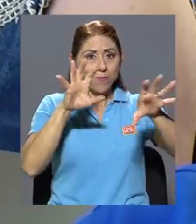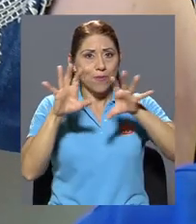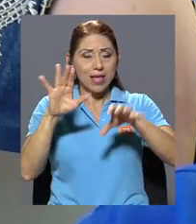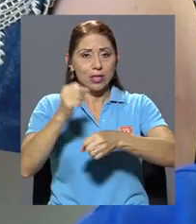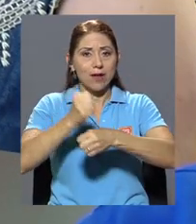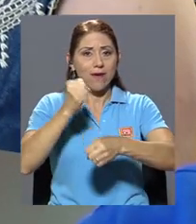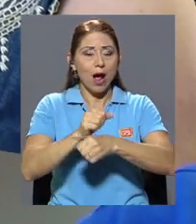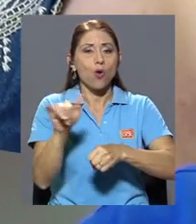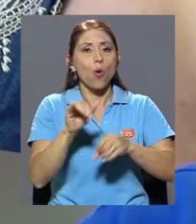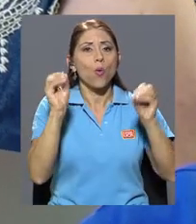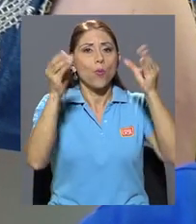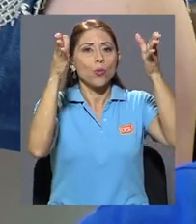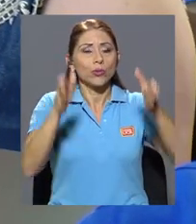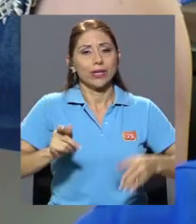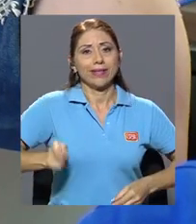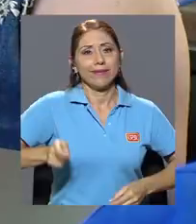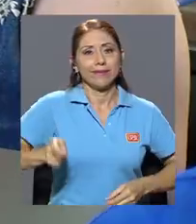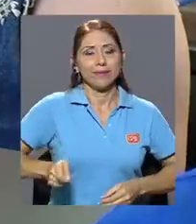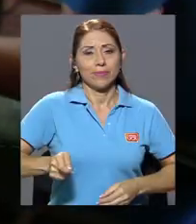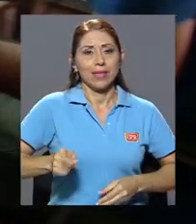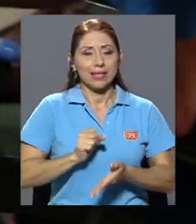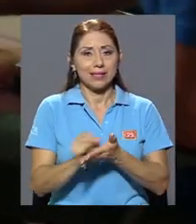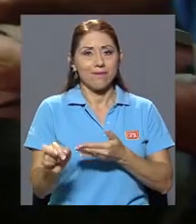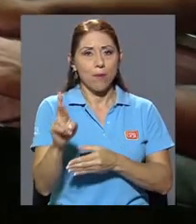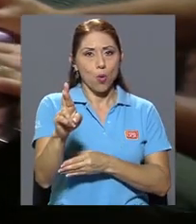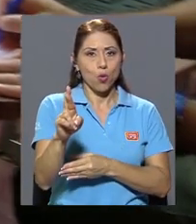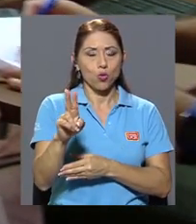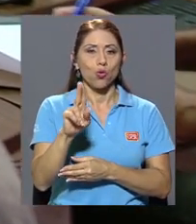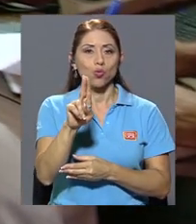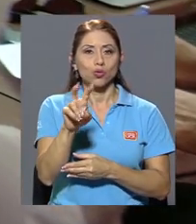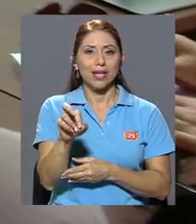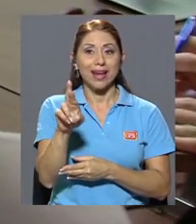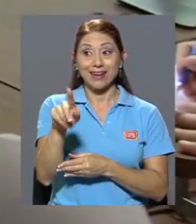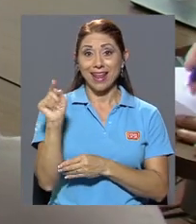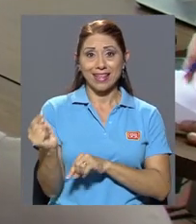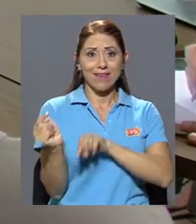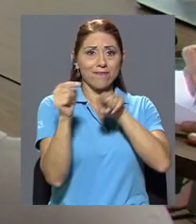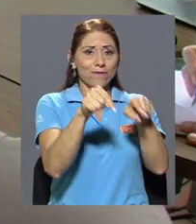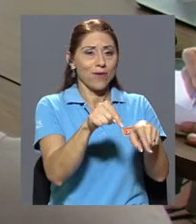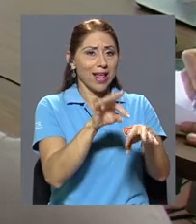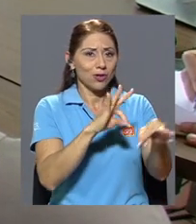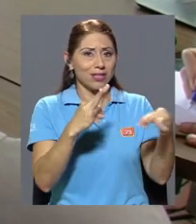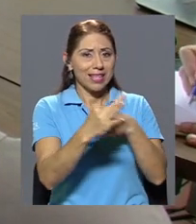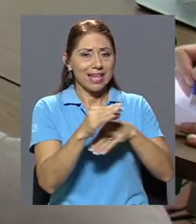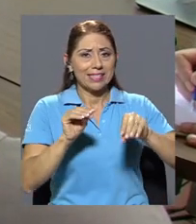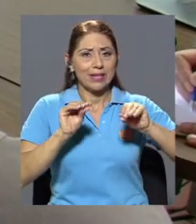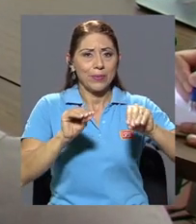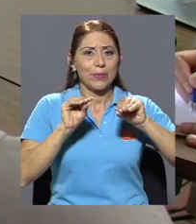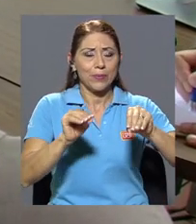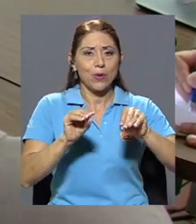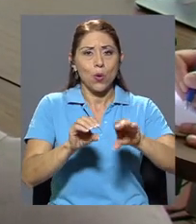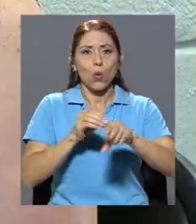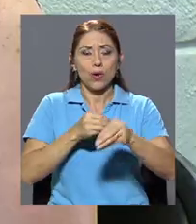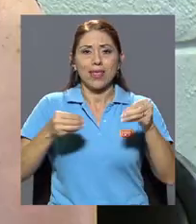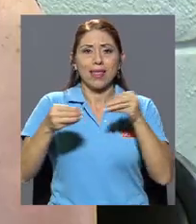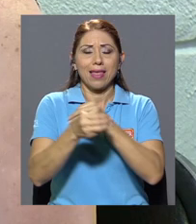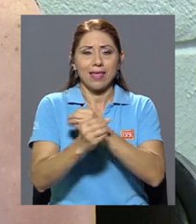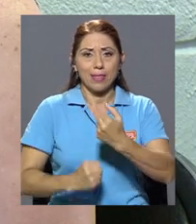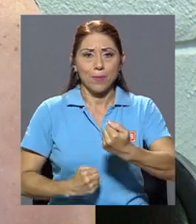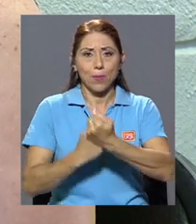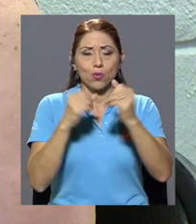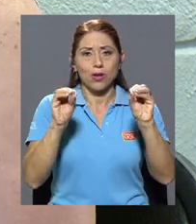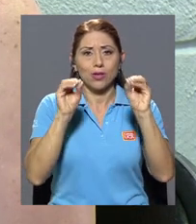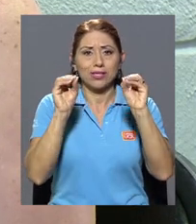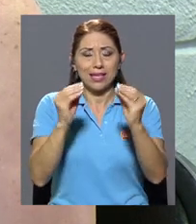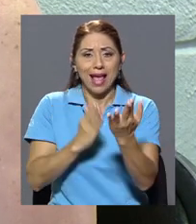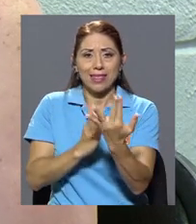como docente de Derecho en la sede de Occidente en San Ramón. Ella asistió a los talleres impartidos por la Unidad de Apoyo a la Docencia Mediada